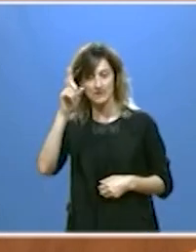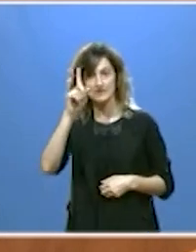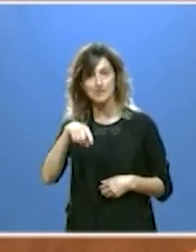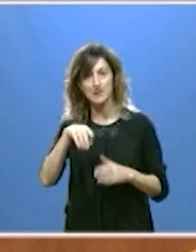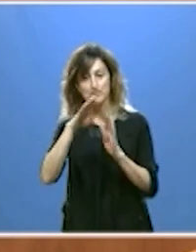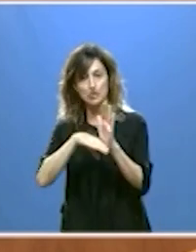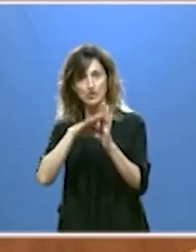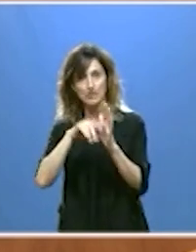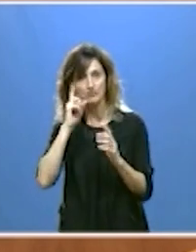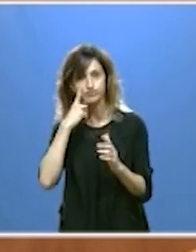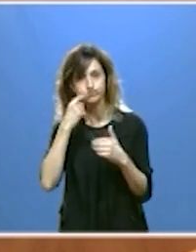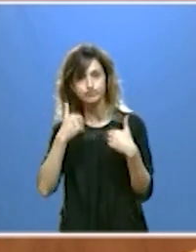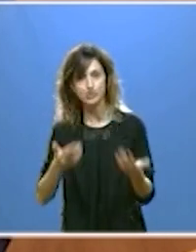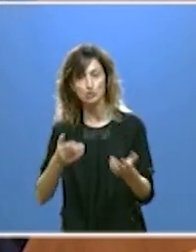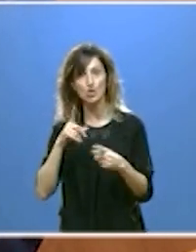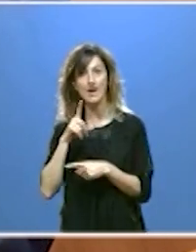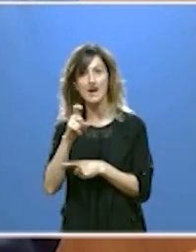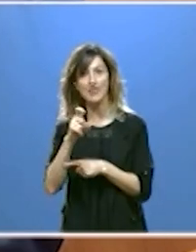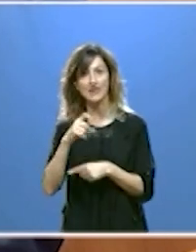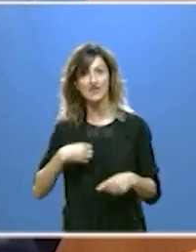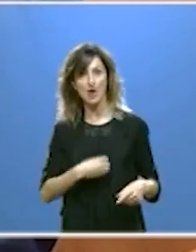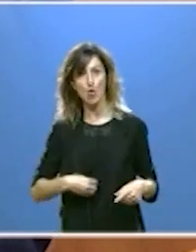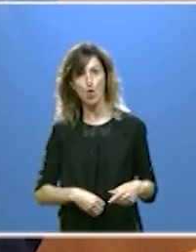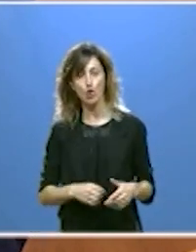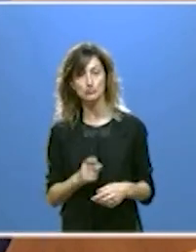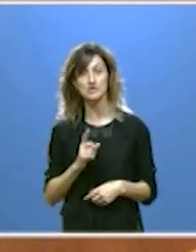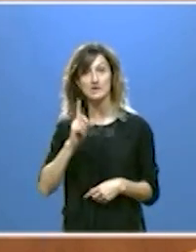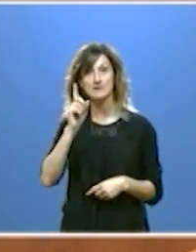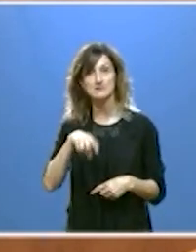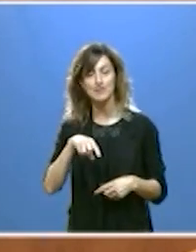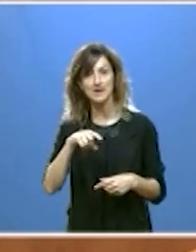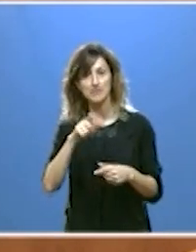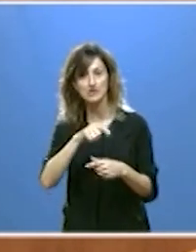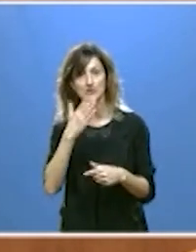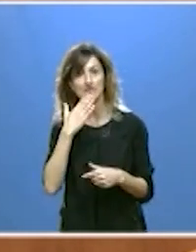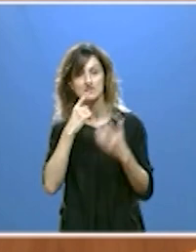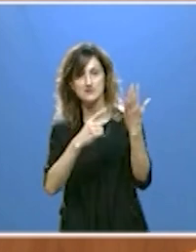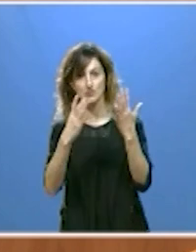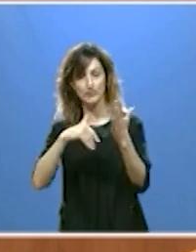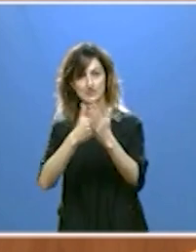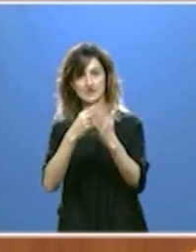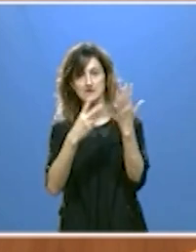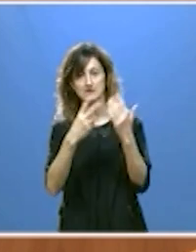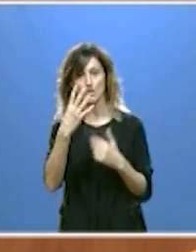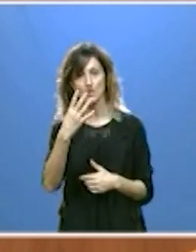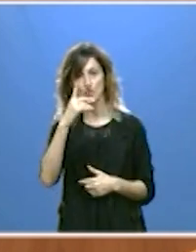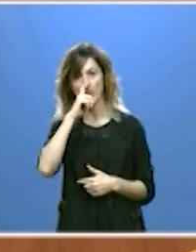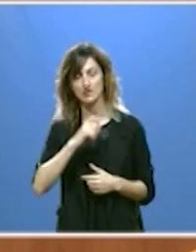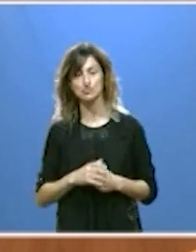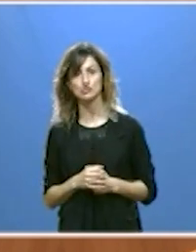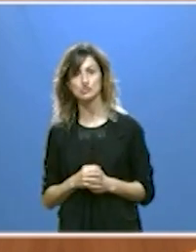de detección precoz del cáncer colorectal incluyendo a la población de 69 a 74 años